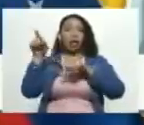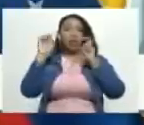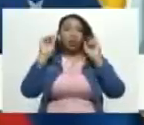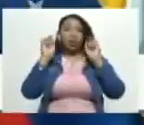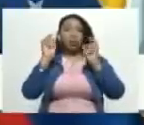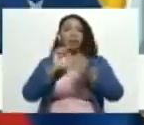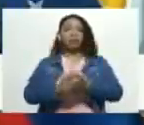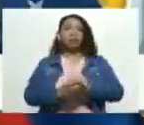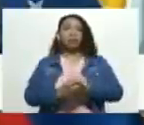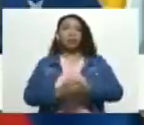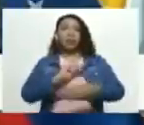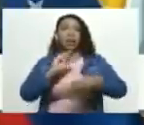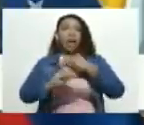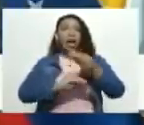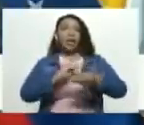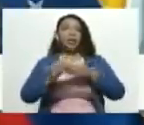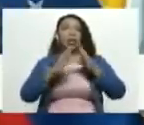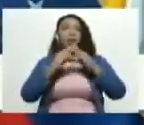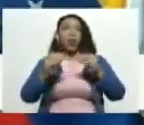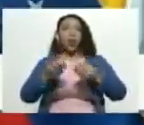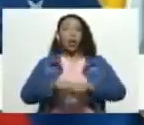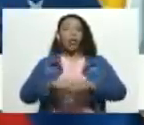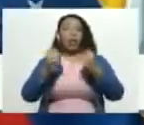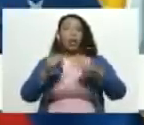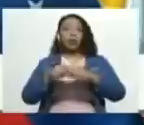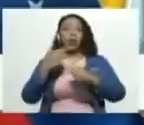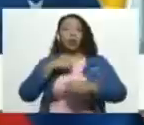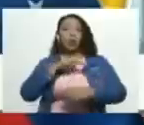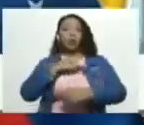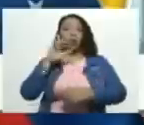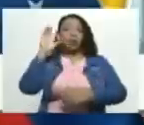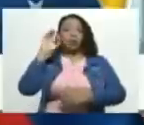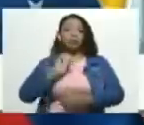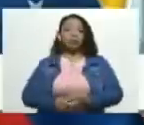que han generado todo este daño que estoy aquí describiendo